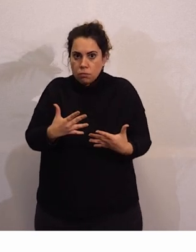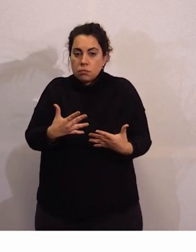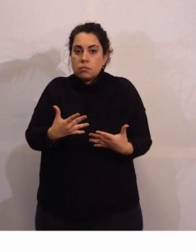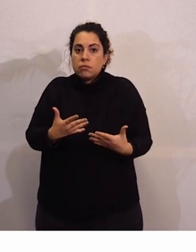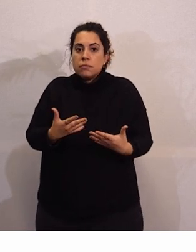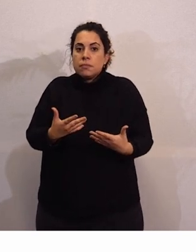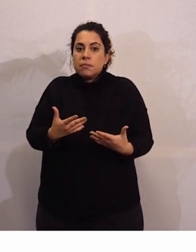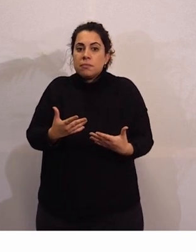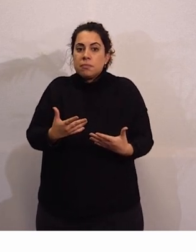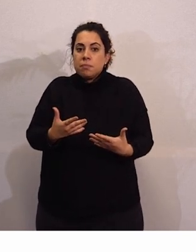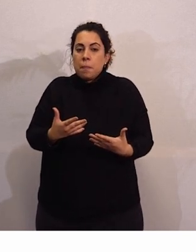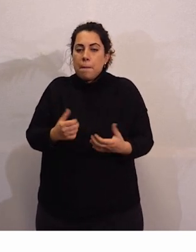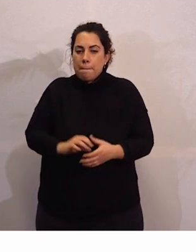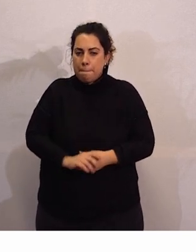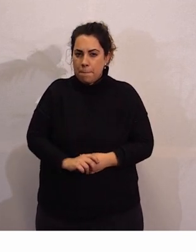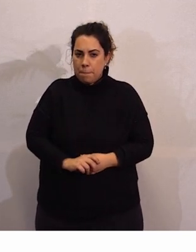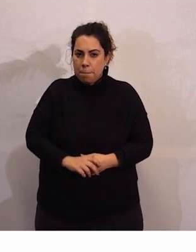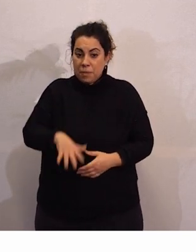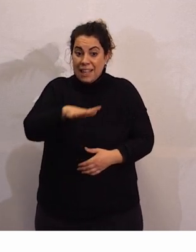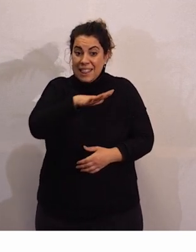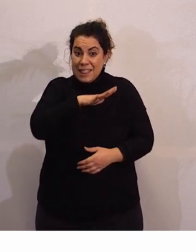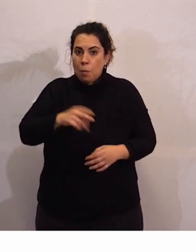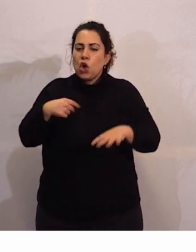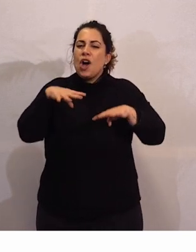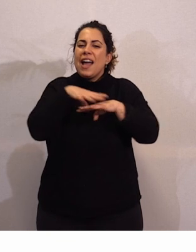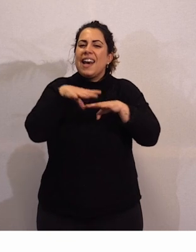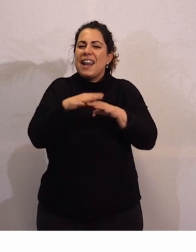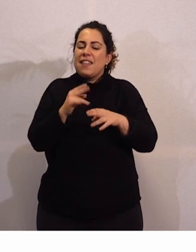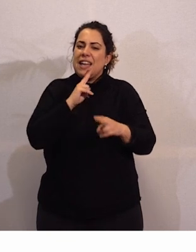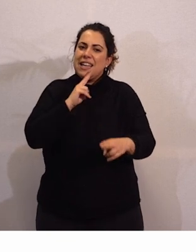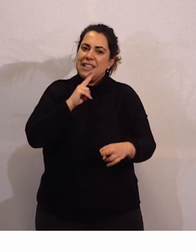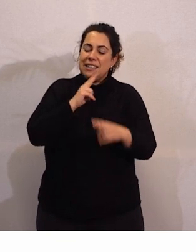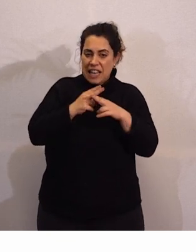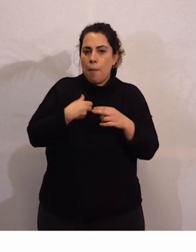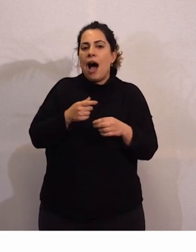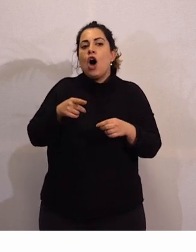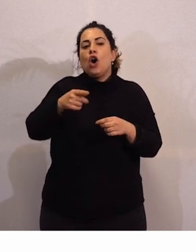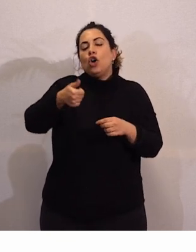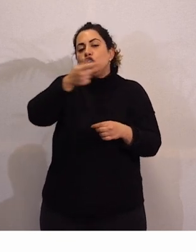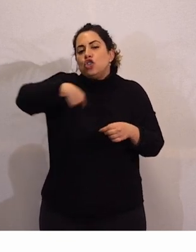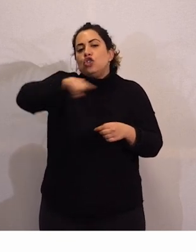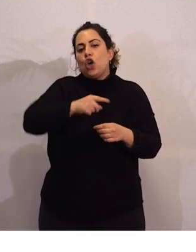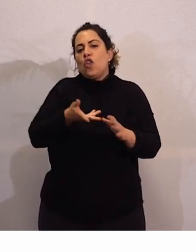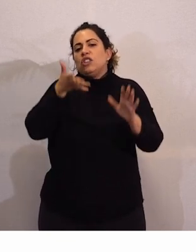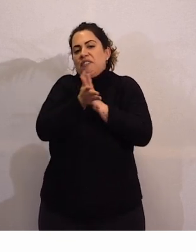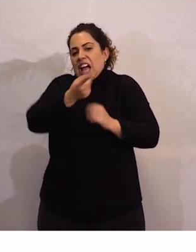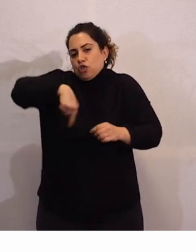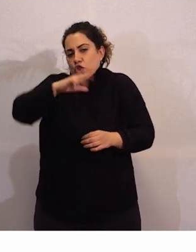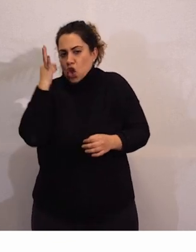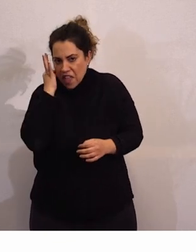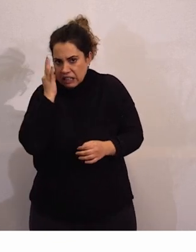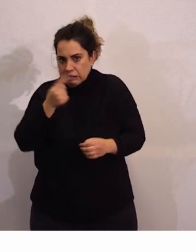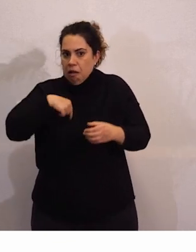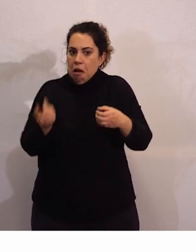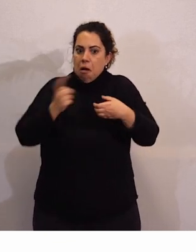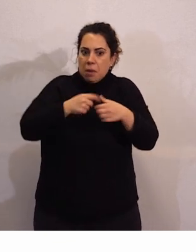parte de la red de Todos Somos Todas, que es un proyecto de plena inclusión donde se trabaja cómo